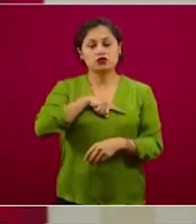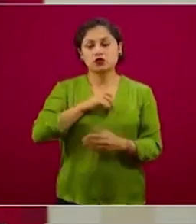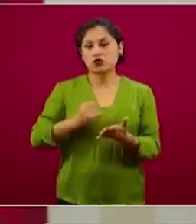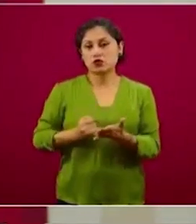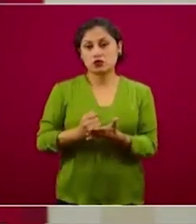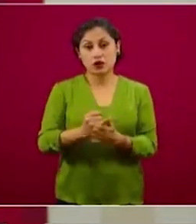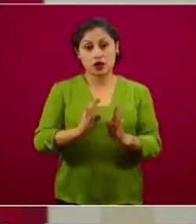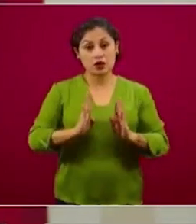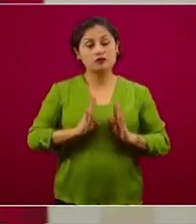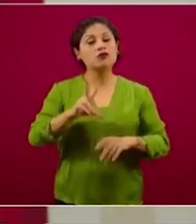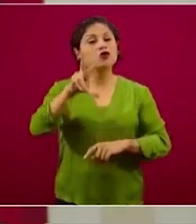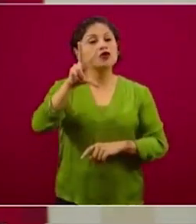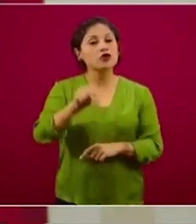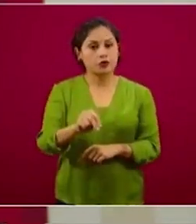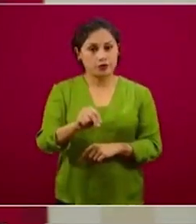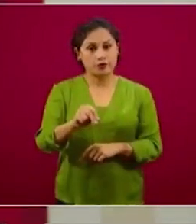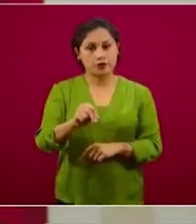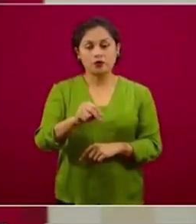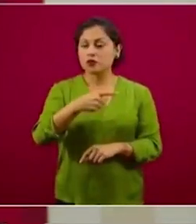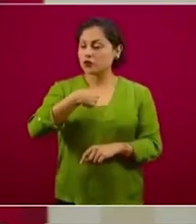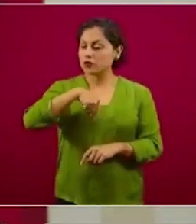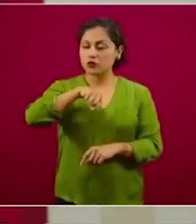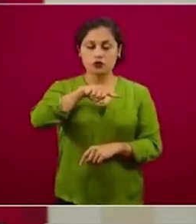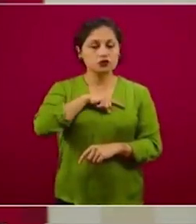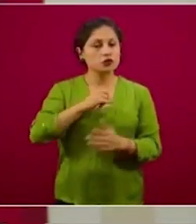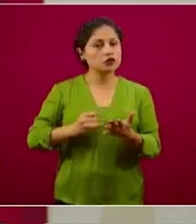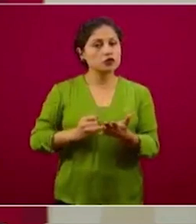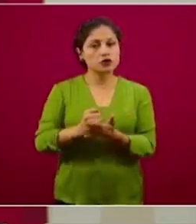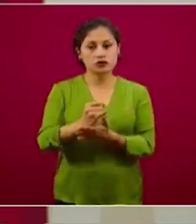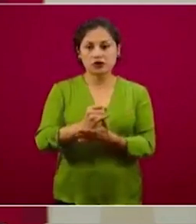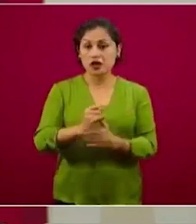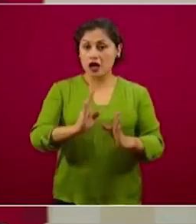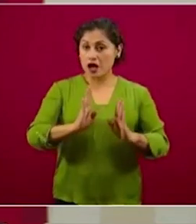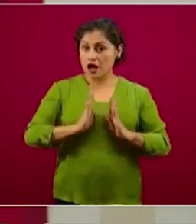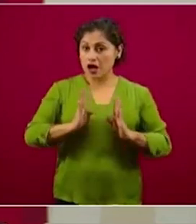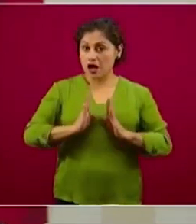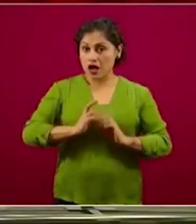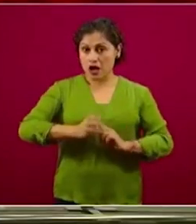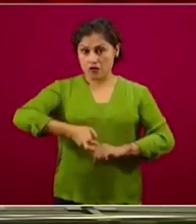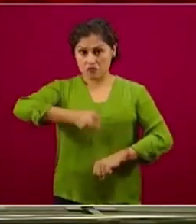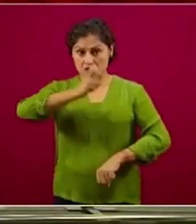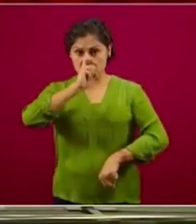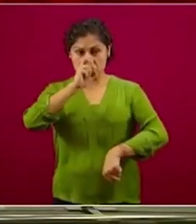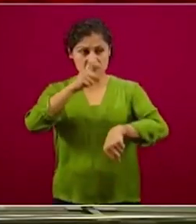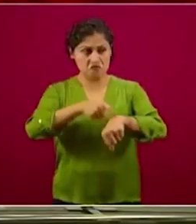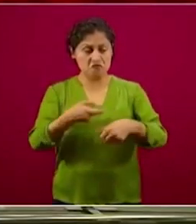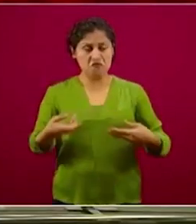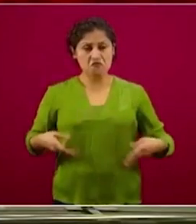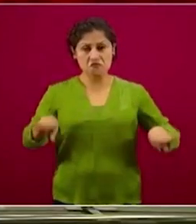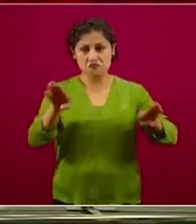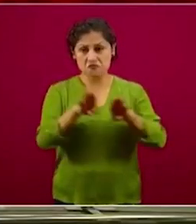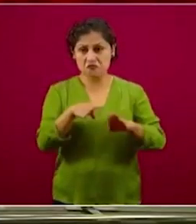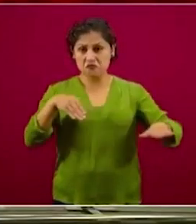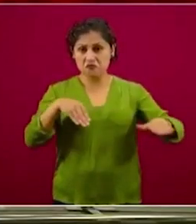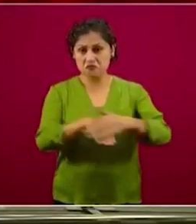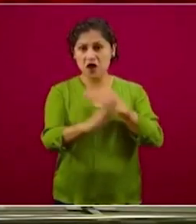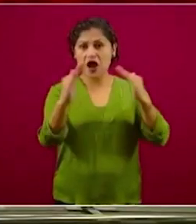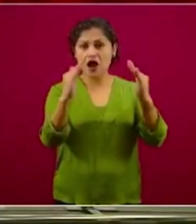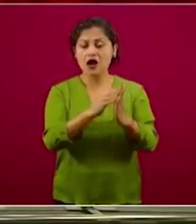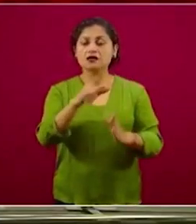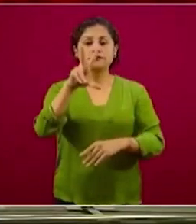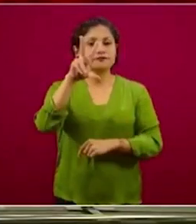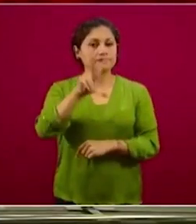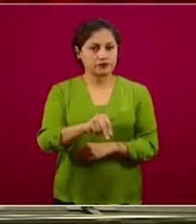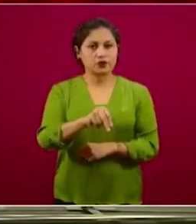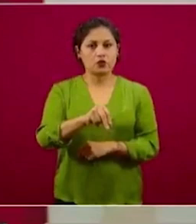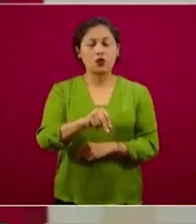la respuesta de salud pública, no se va a implantar toques de queda, estados de excepción, ni se va usar la fuerza pública